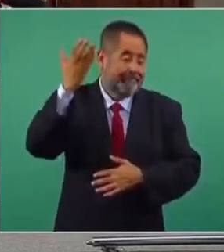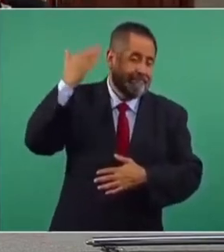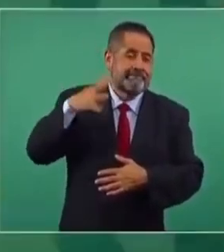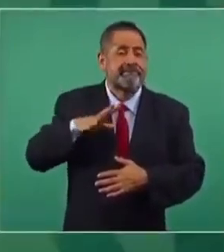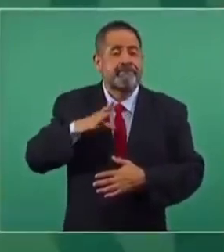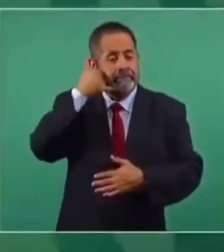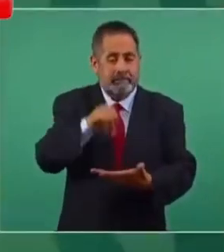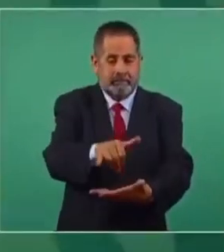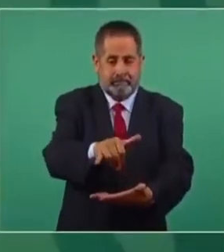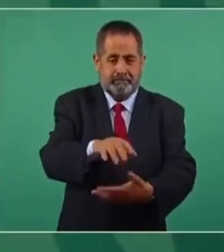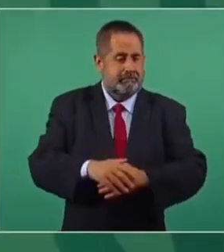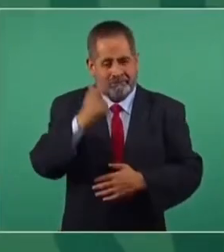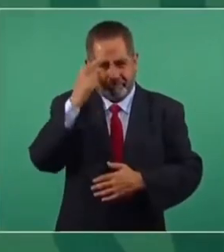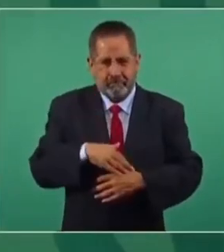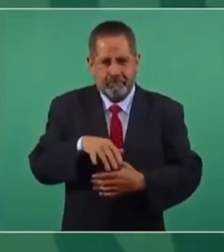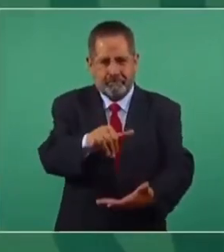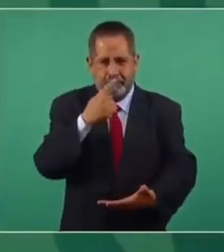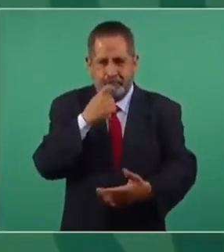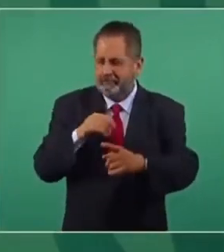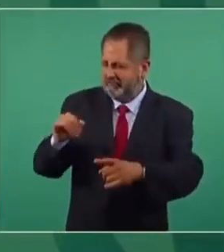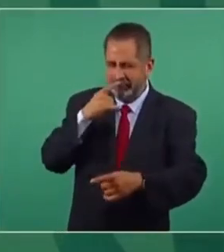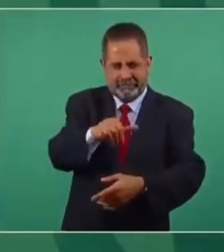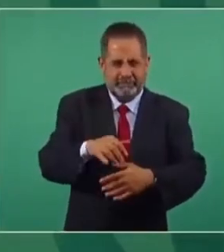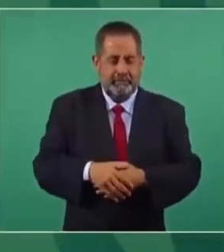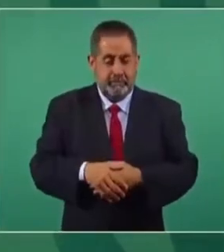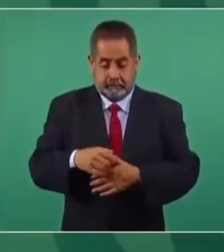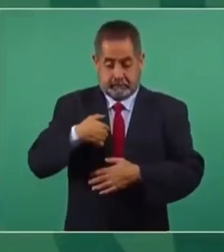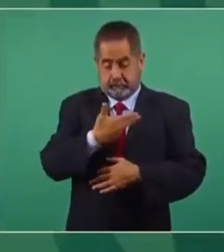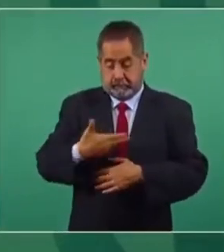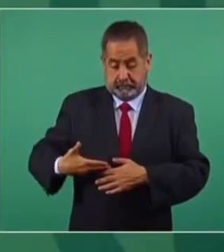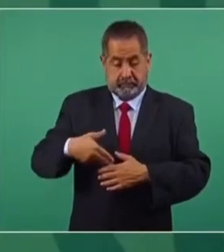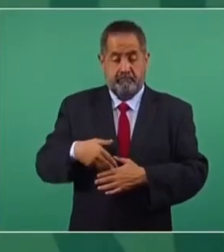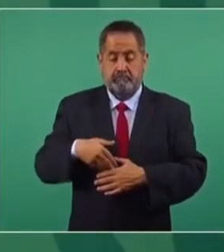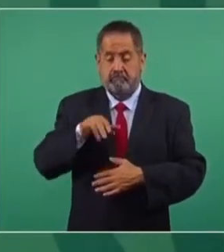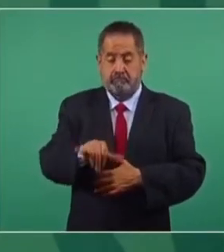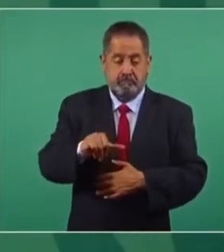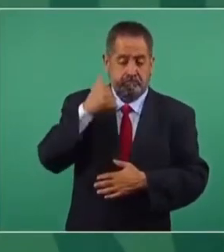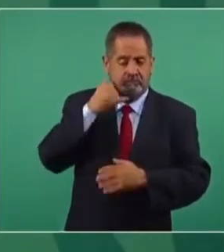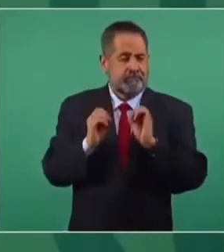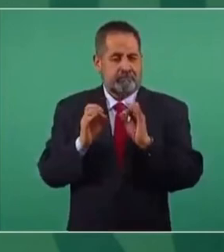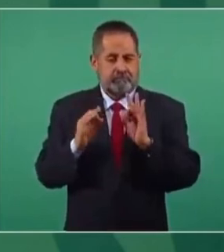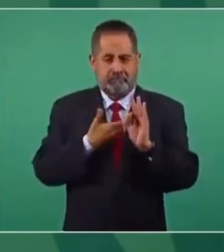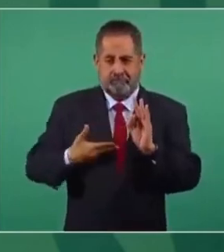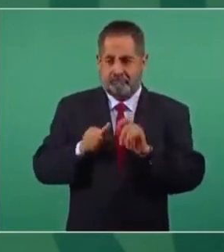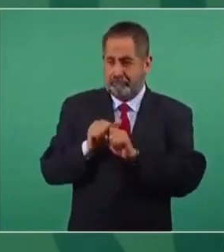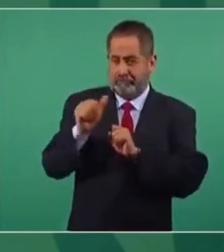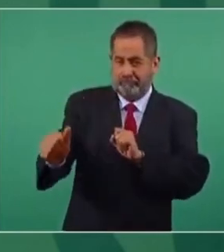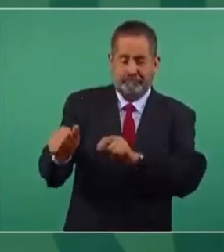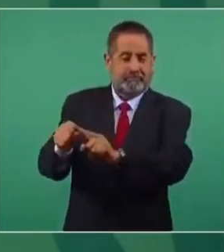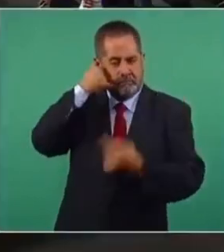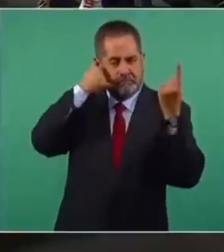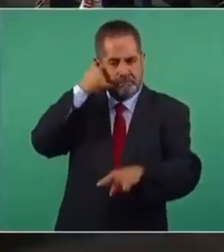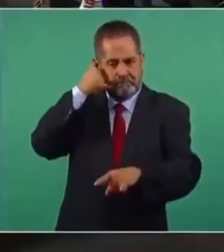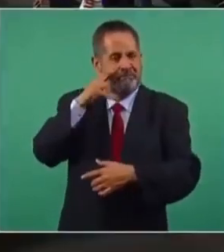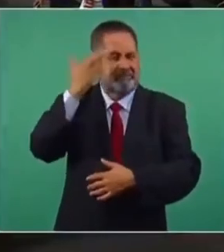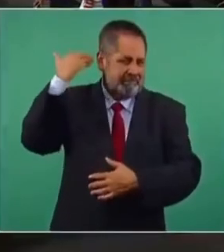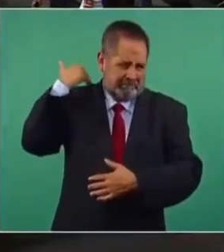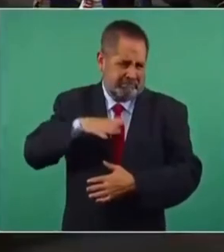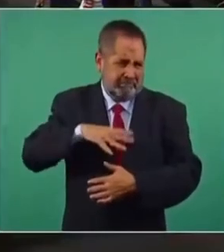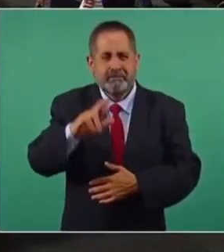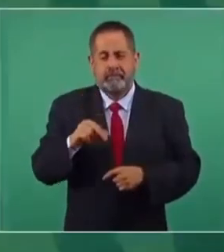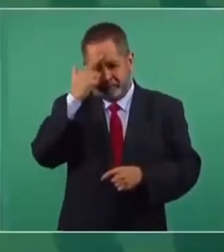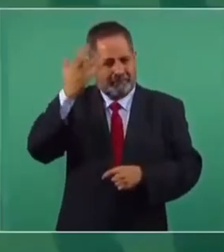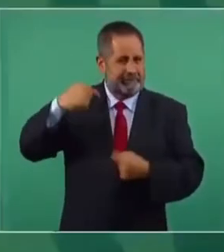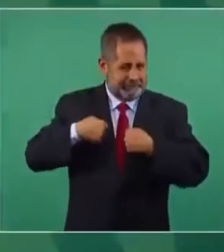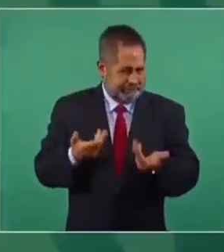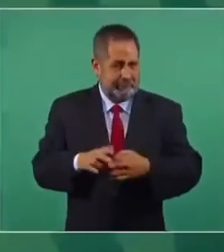rojo, sí, de la presidencia, del despacho del presidente, al presidente de la Corte. Acuérdense, cuando